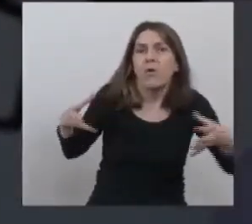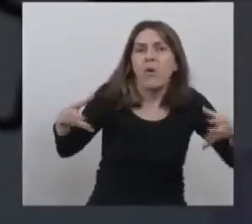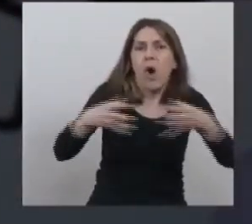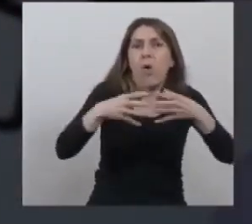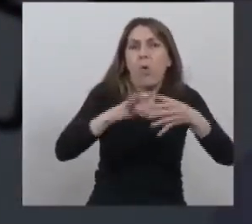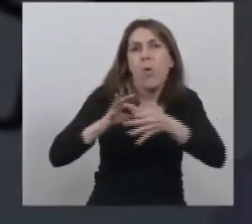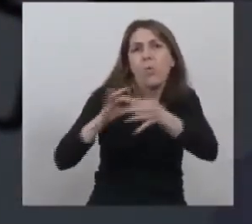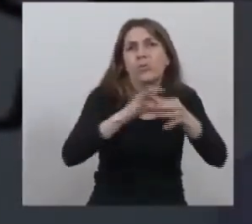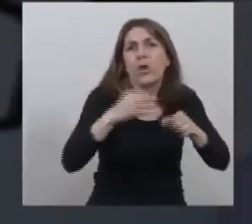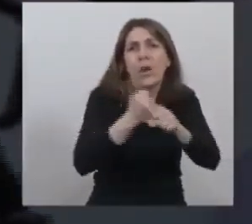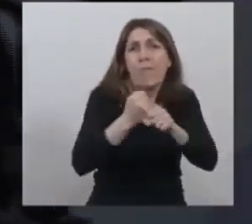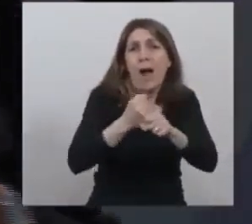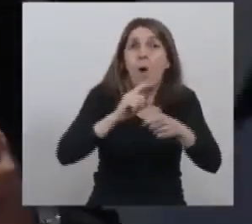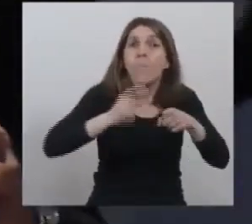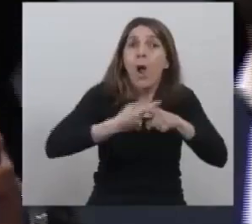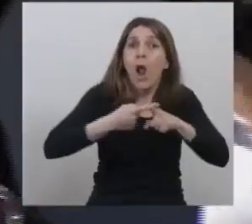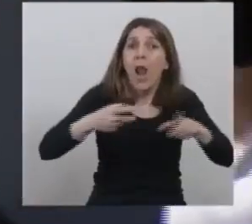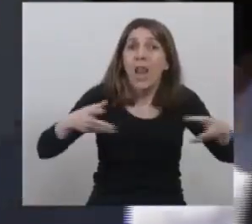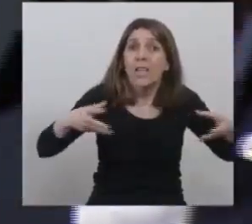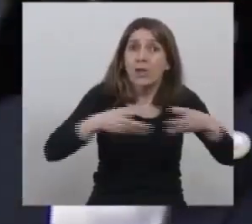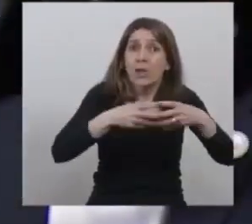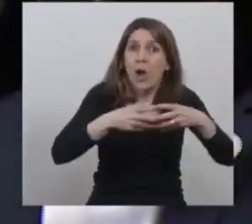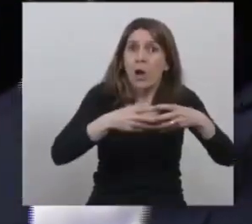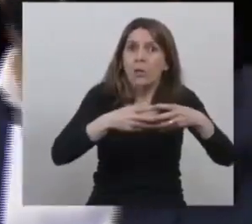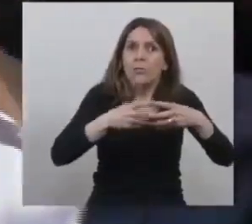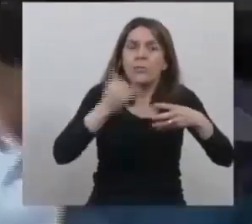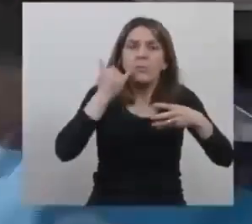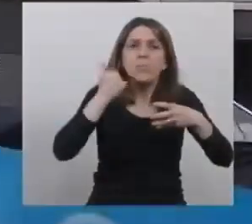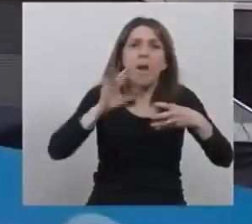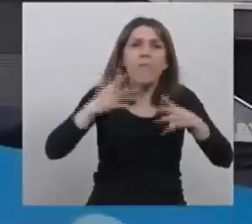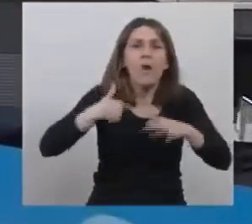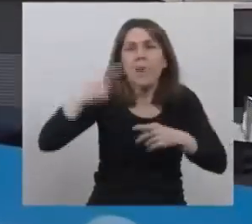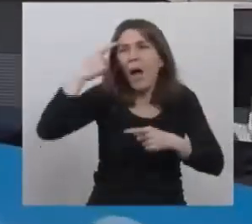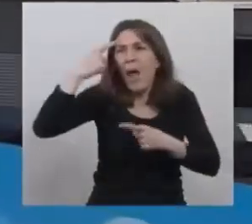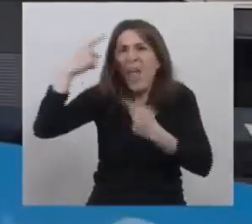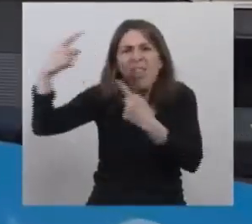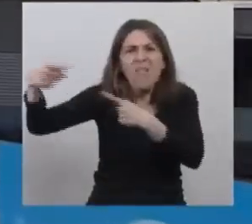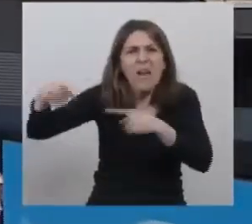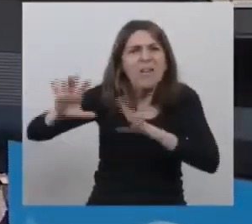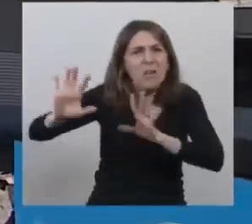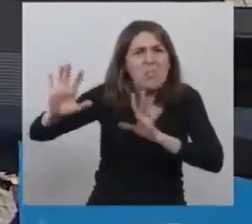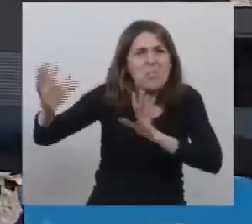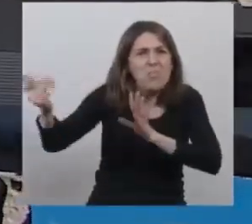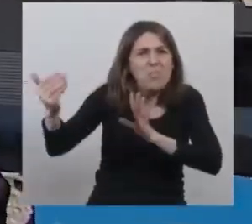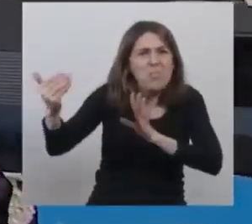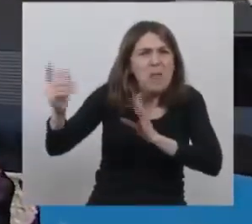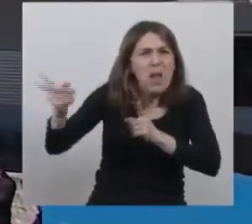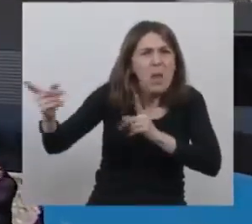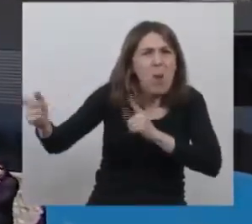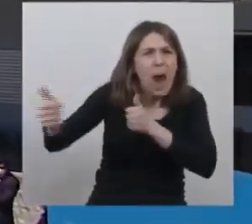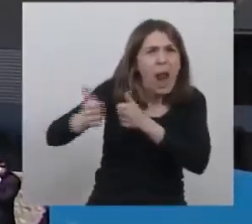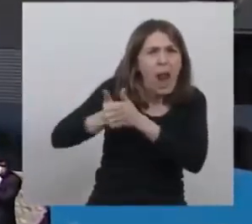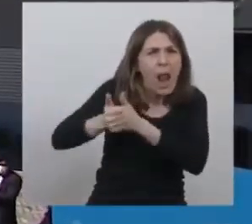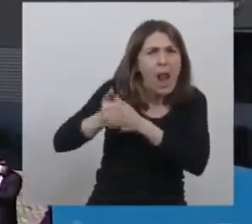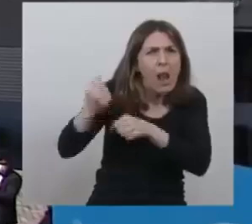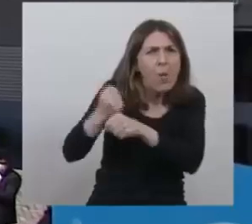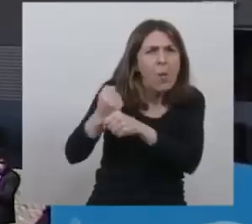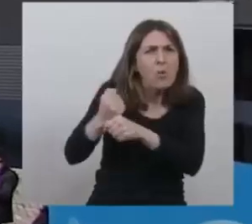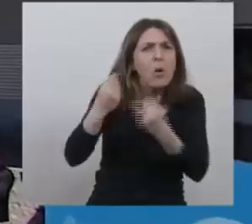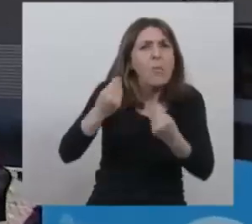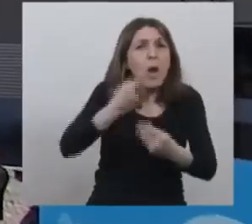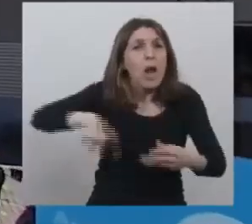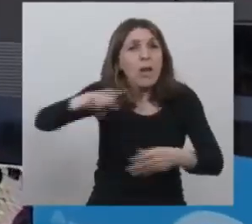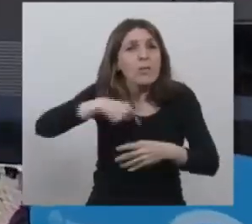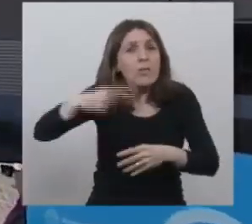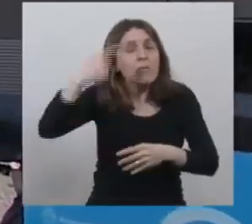de gobernantes que dejaron de lado cualquier discrepancia que pudiera haber porque se dieron cuenta que